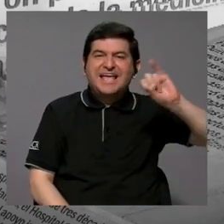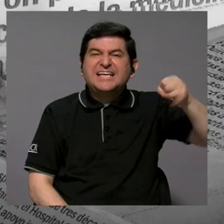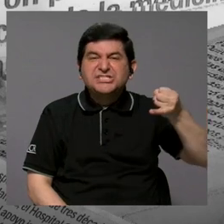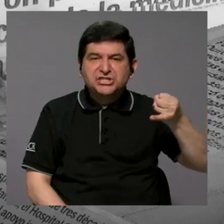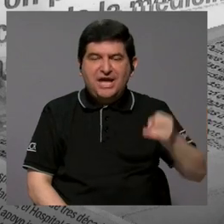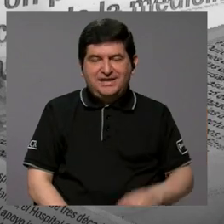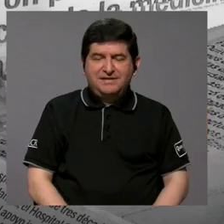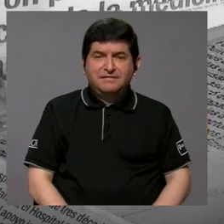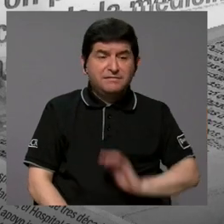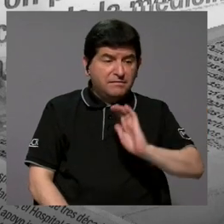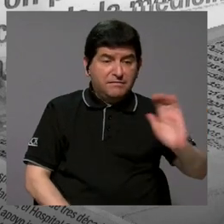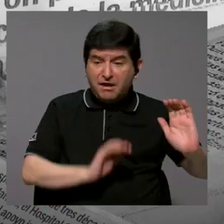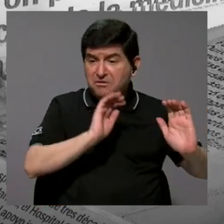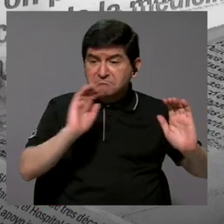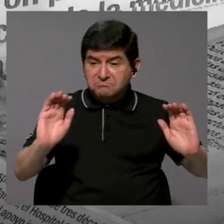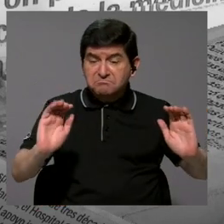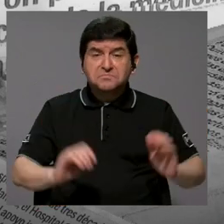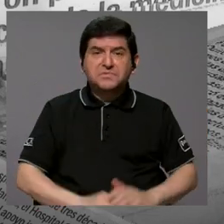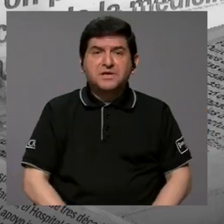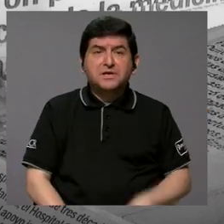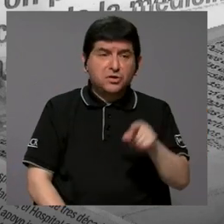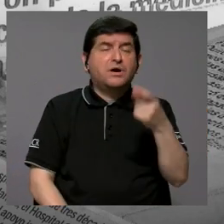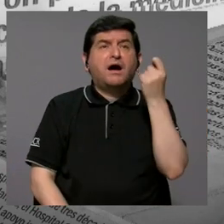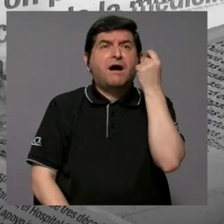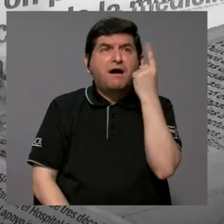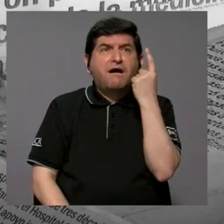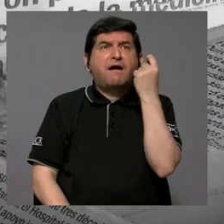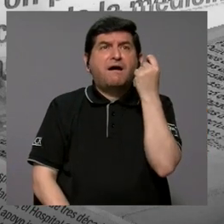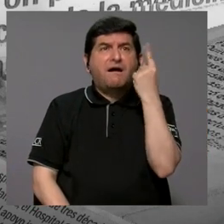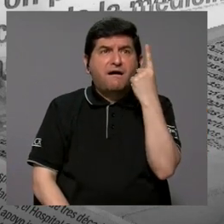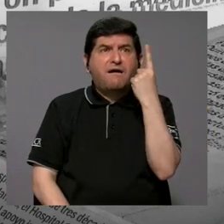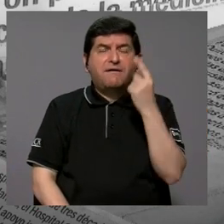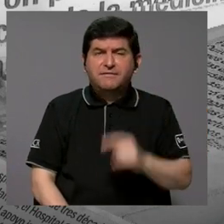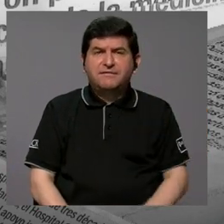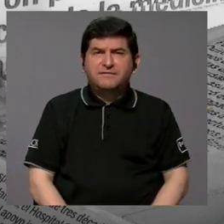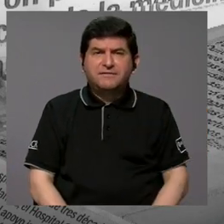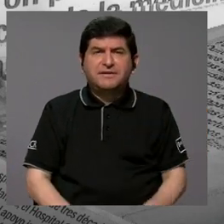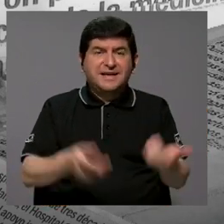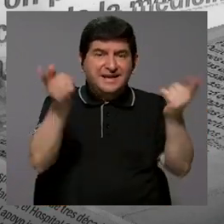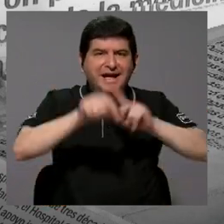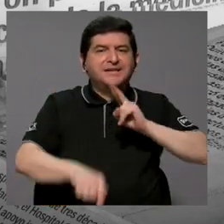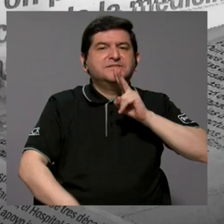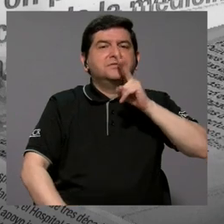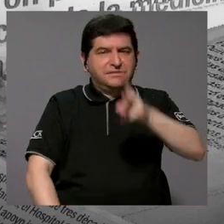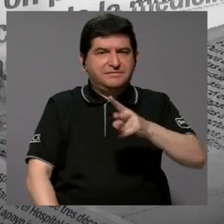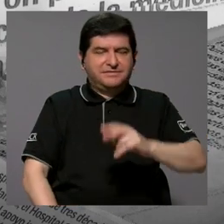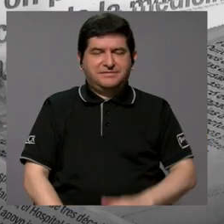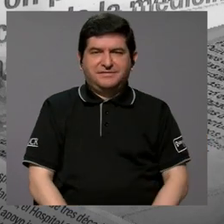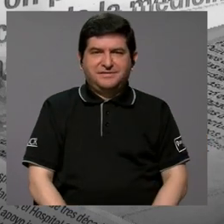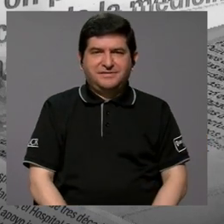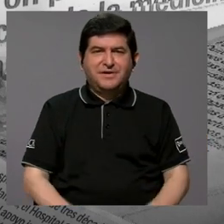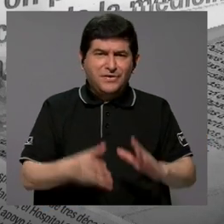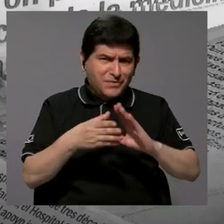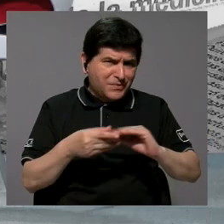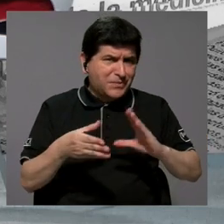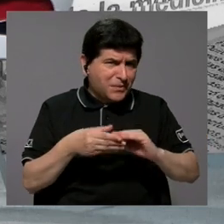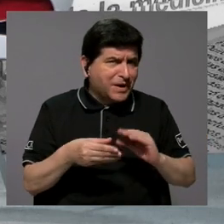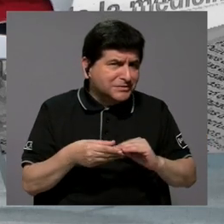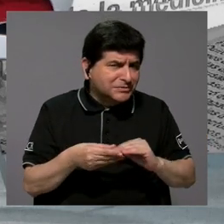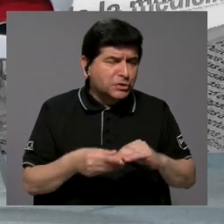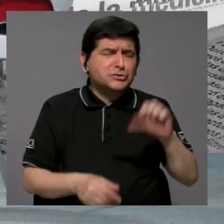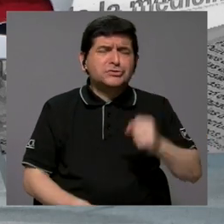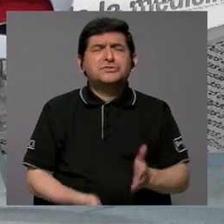porque realmente a los niños, ellos van a entender con casos reales. Con cuentos, con